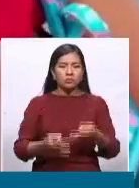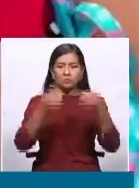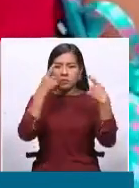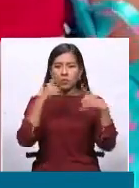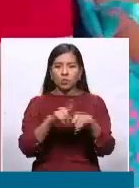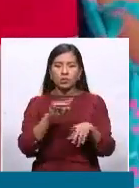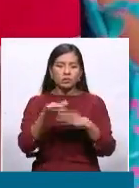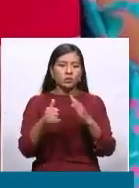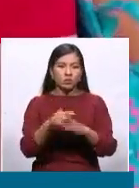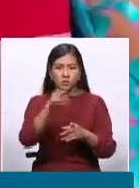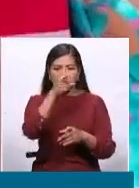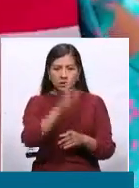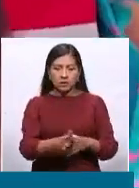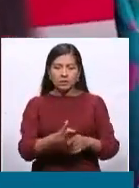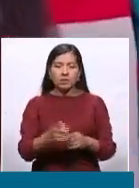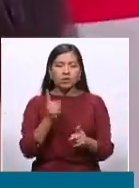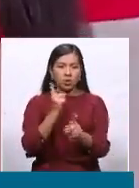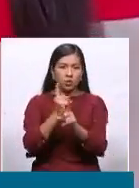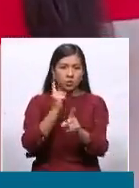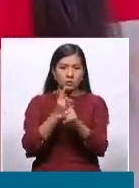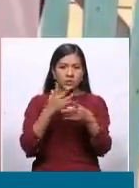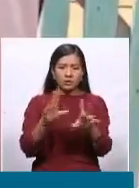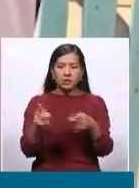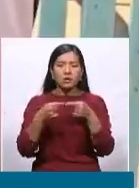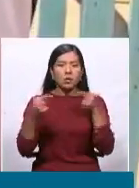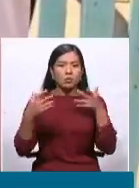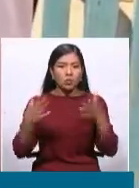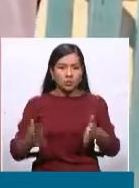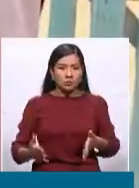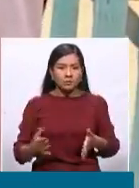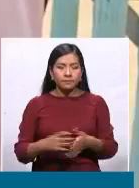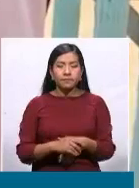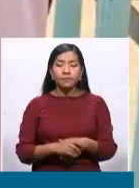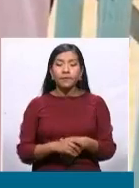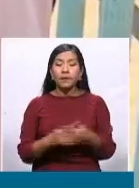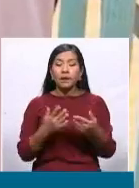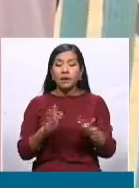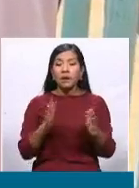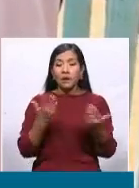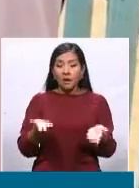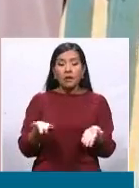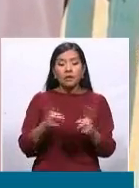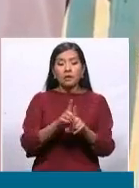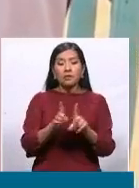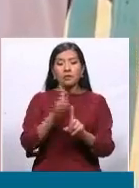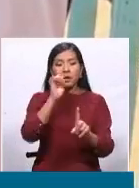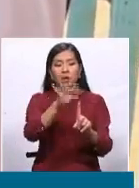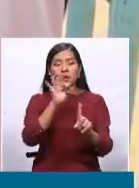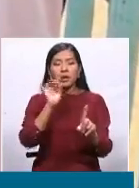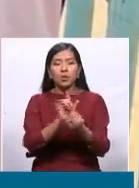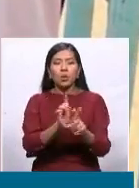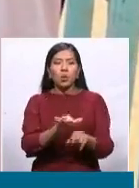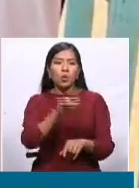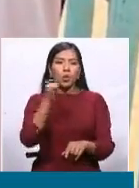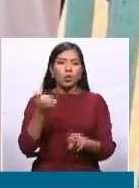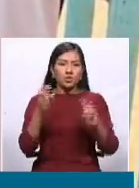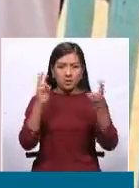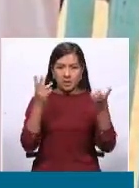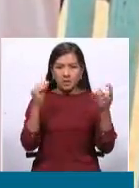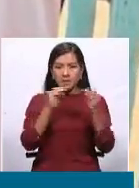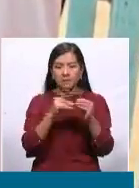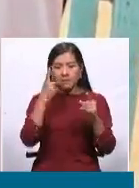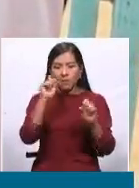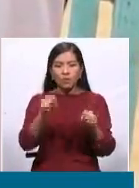taxativas, argumentadas por parte de la oposición, encuentran otro atisbo más para poder alargar